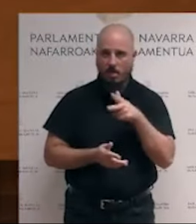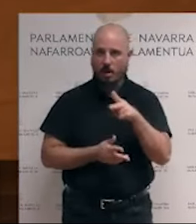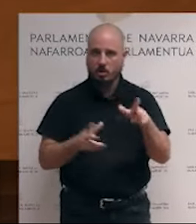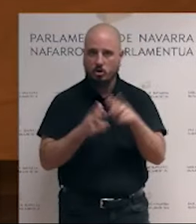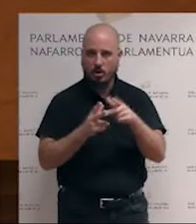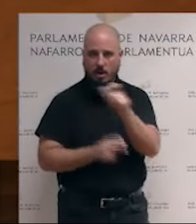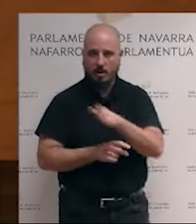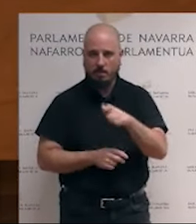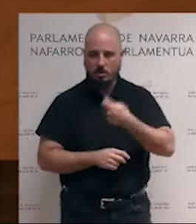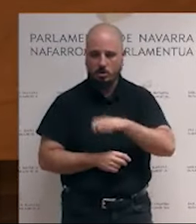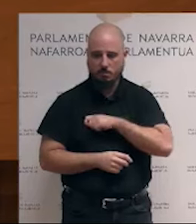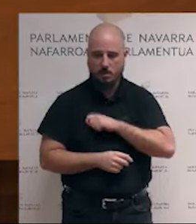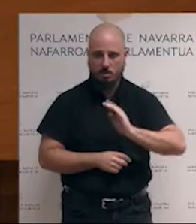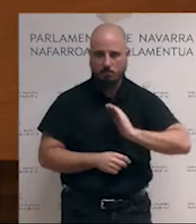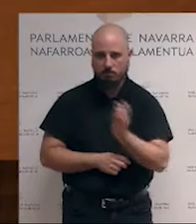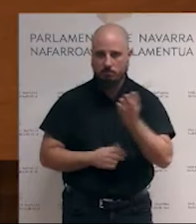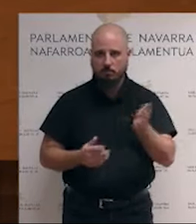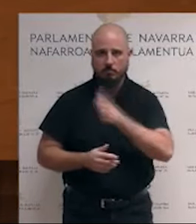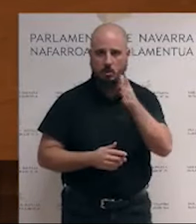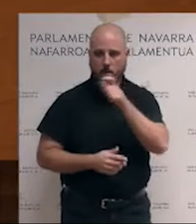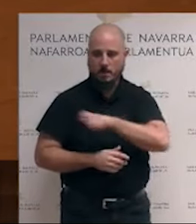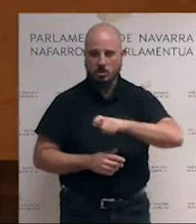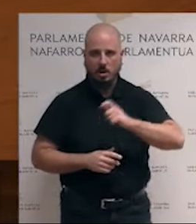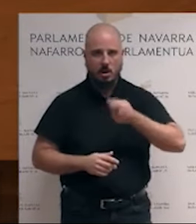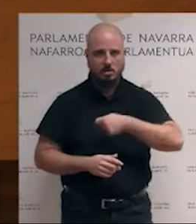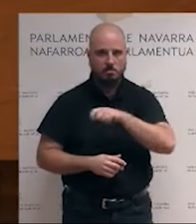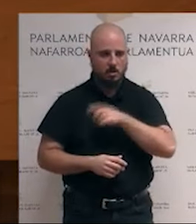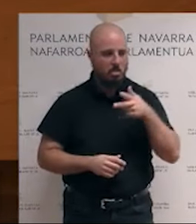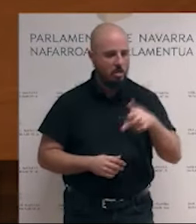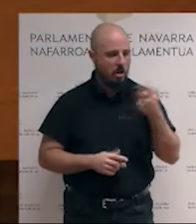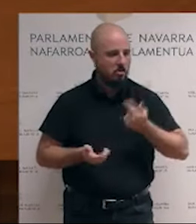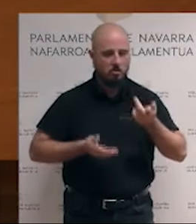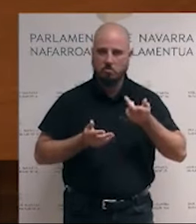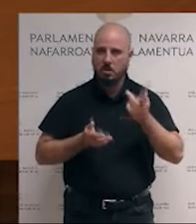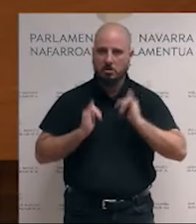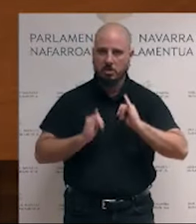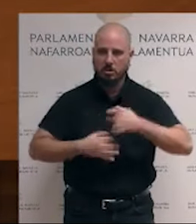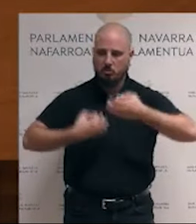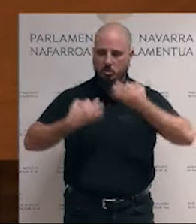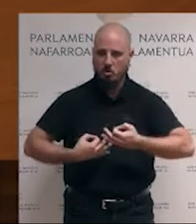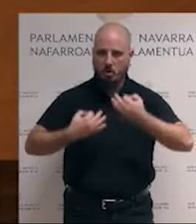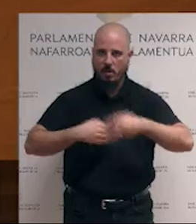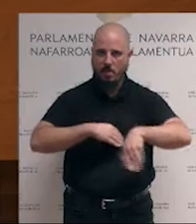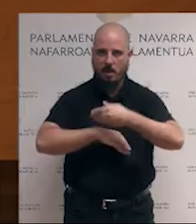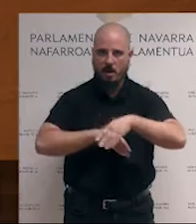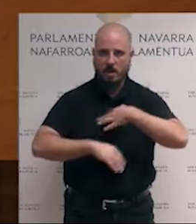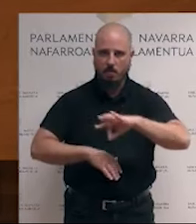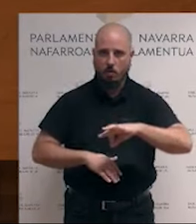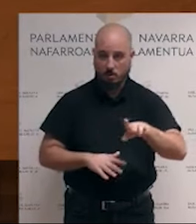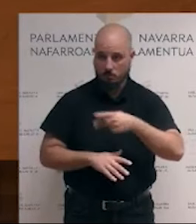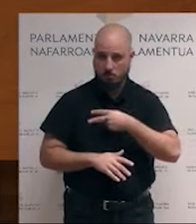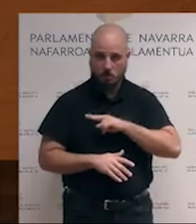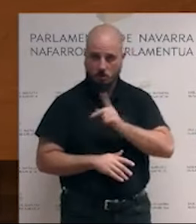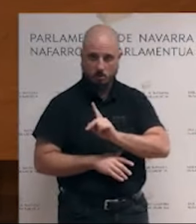españoles. Porque los españoles tienen derecho a salir con seguridad a la calle. Ojo que esta no es una frase de Vox,